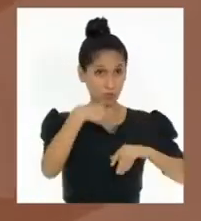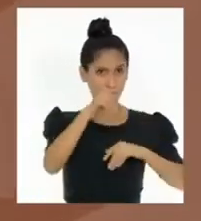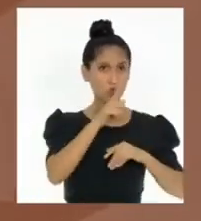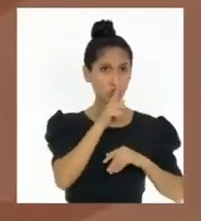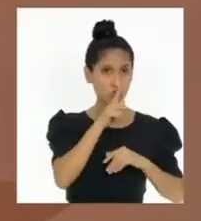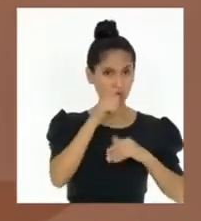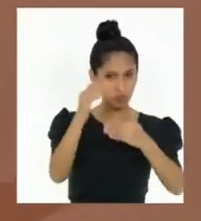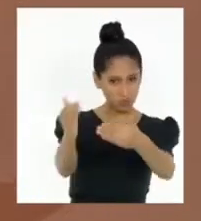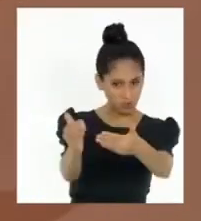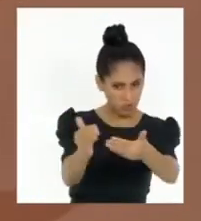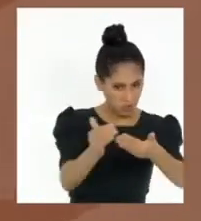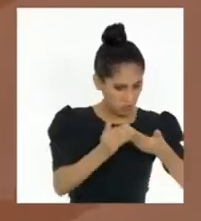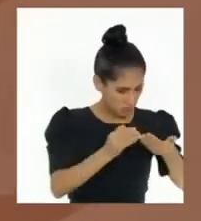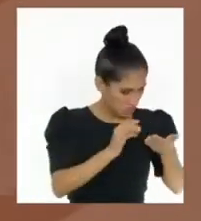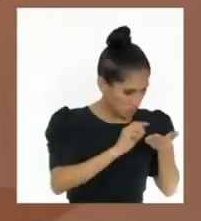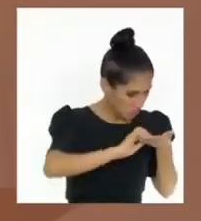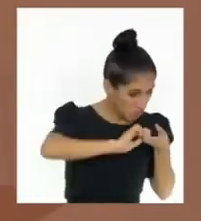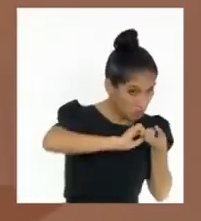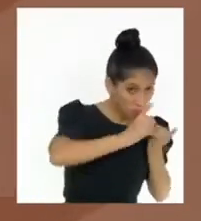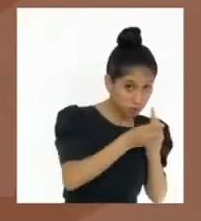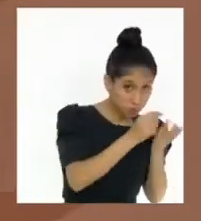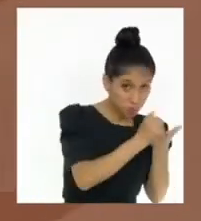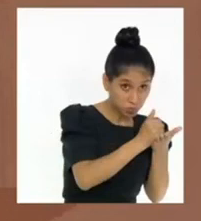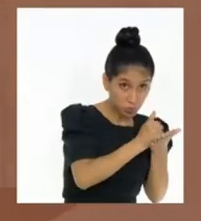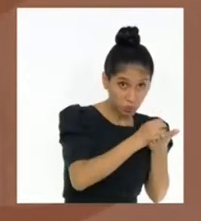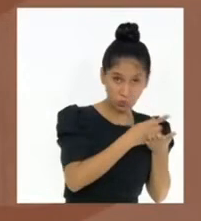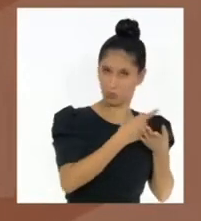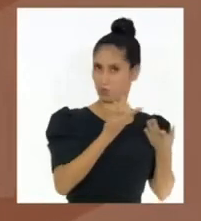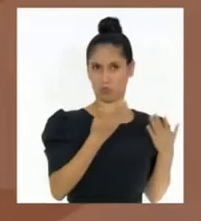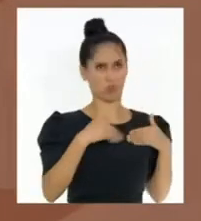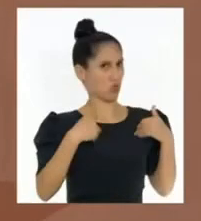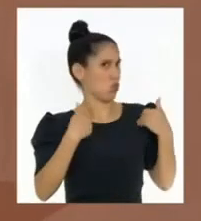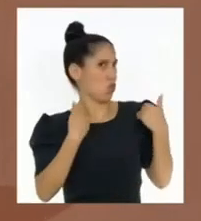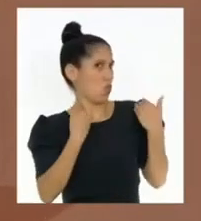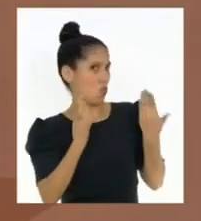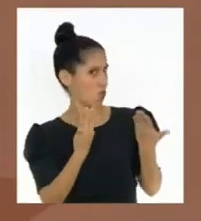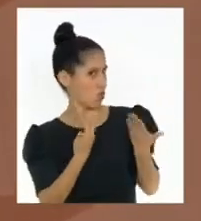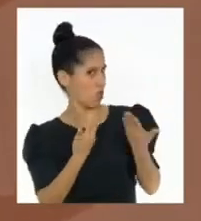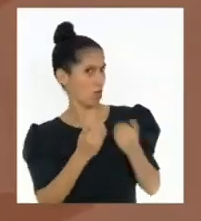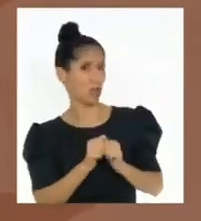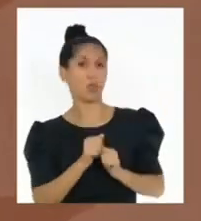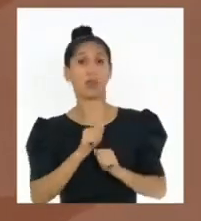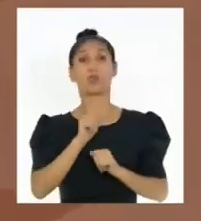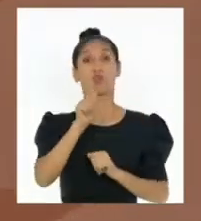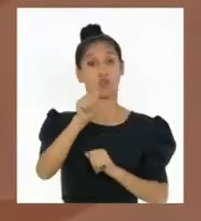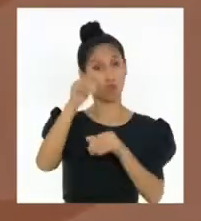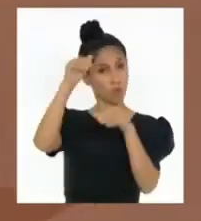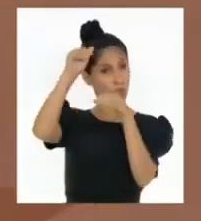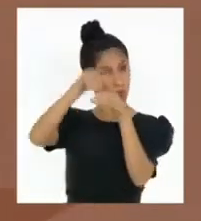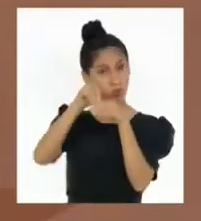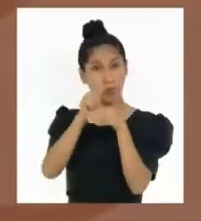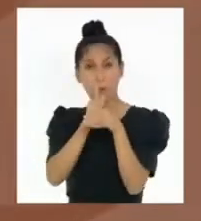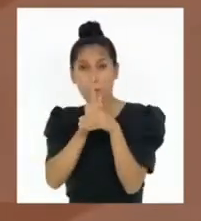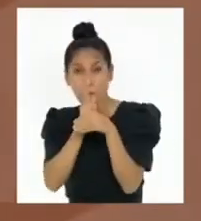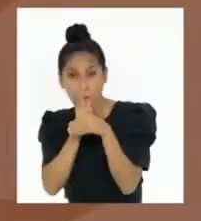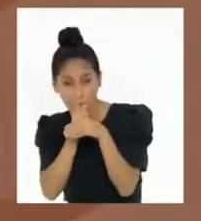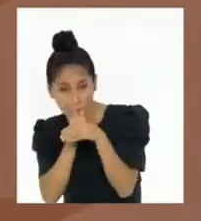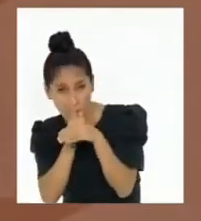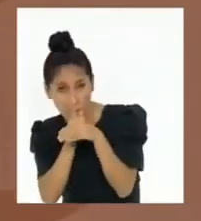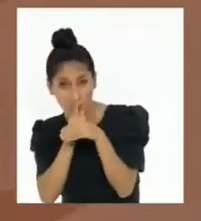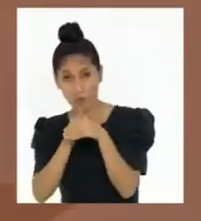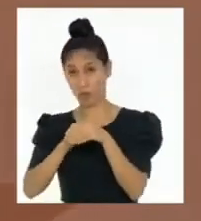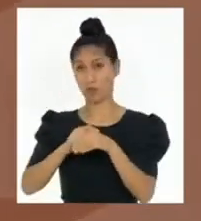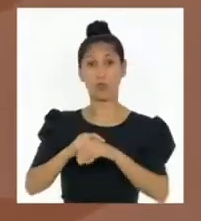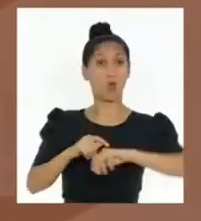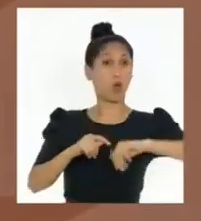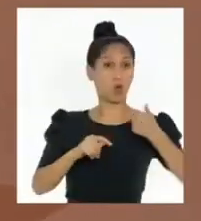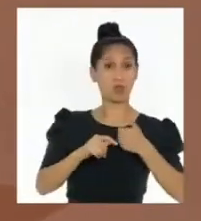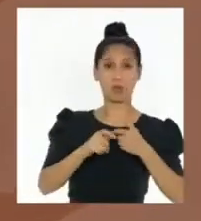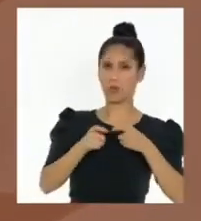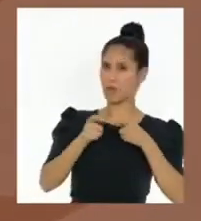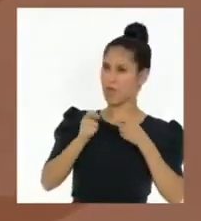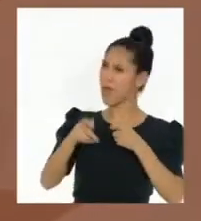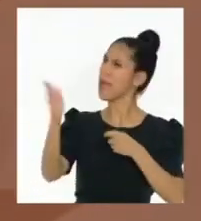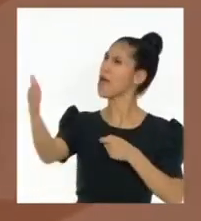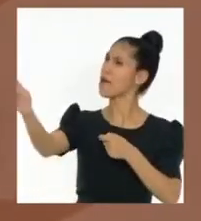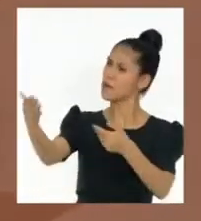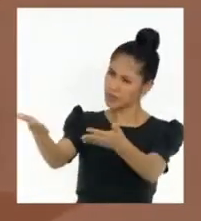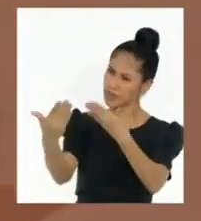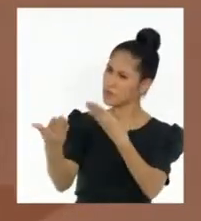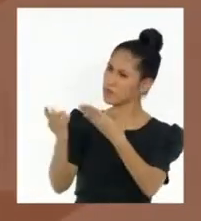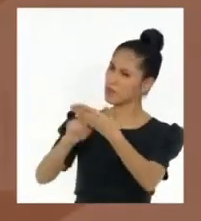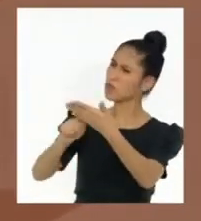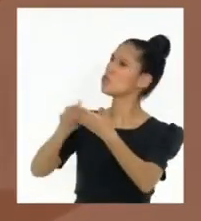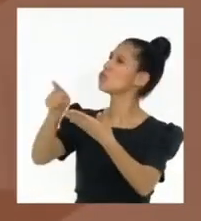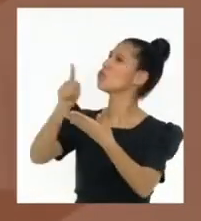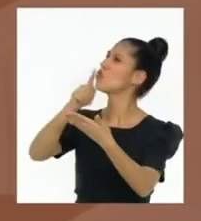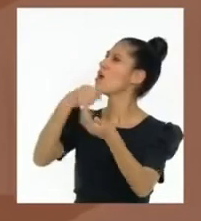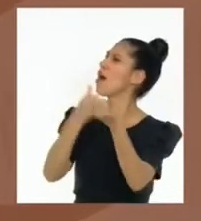blanco o nulo. Por ello, el voto es secreto. Nadie puede obligarnos a revelar por qué lista